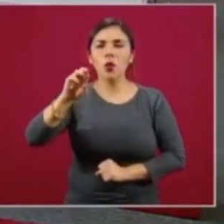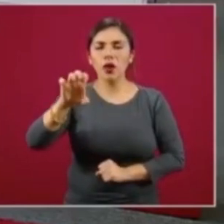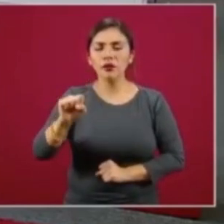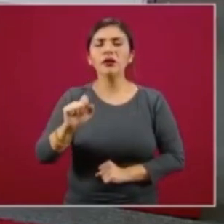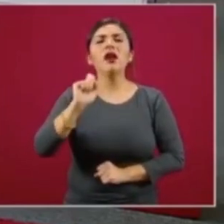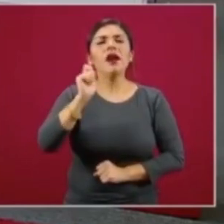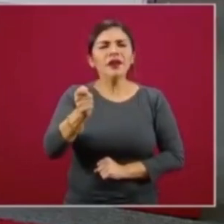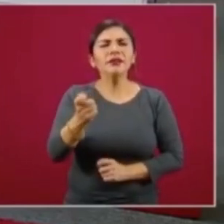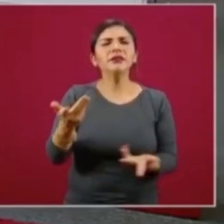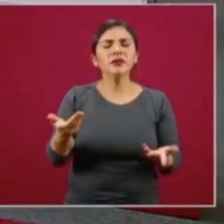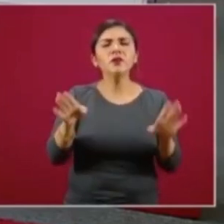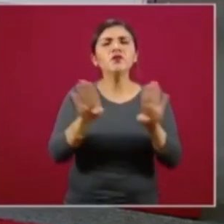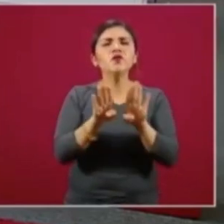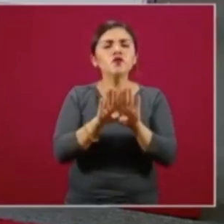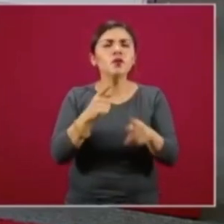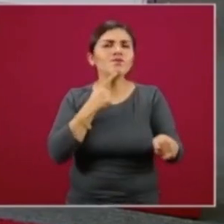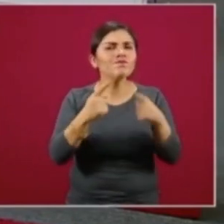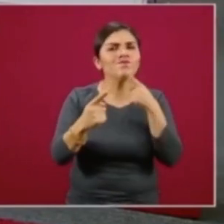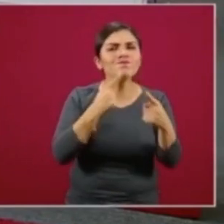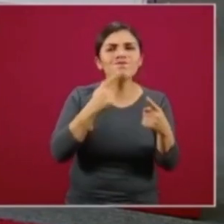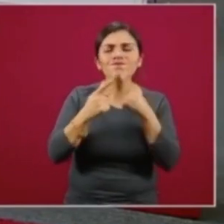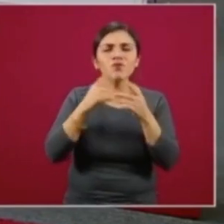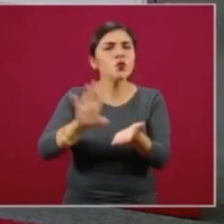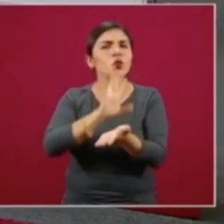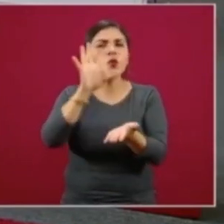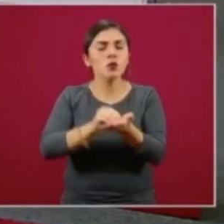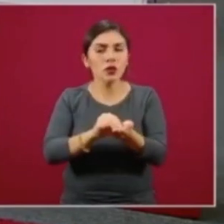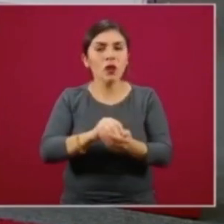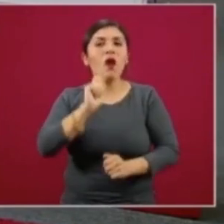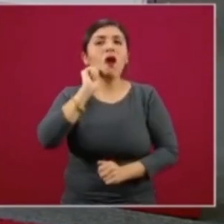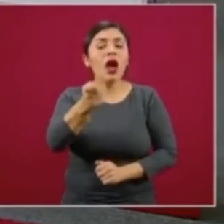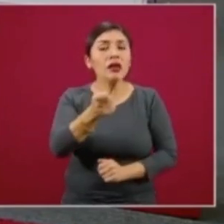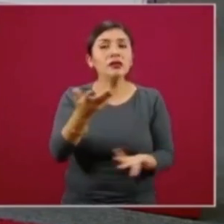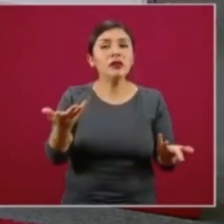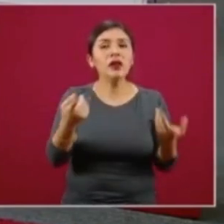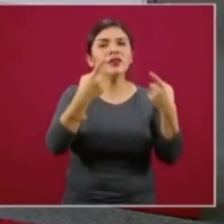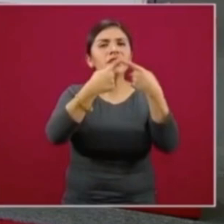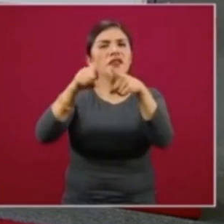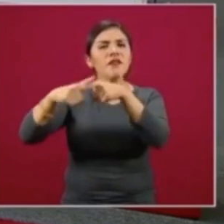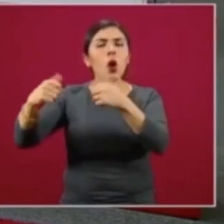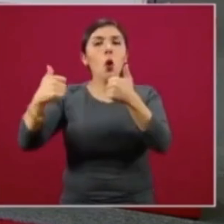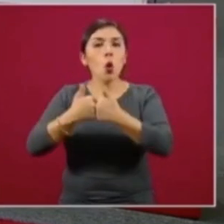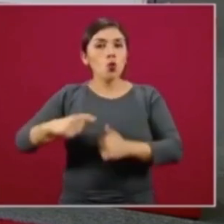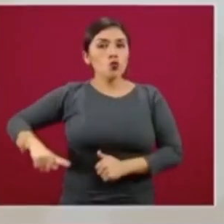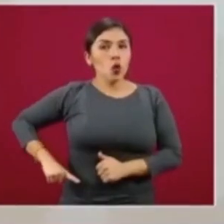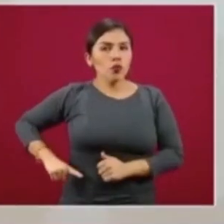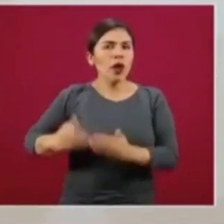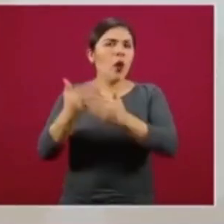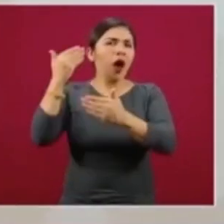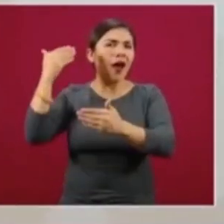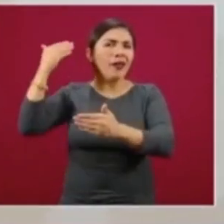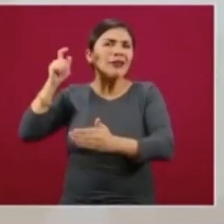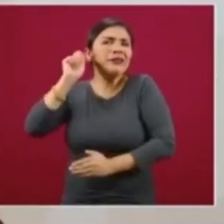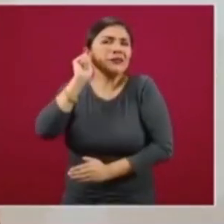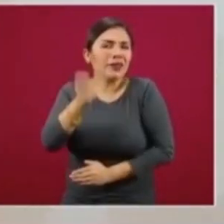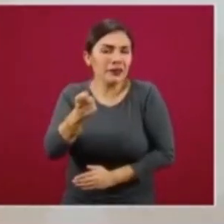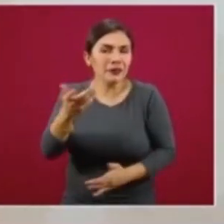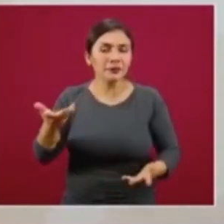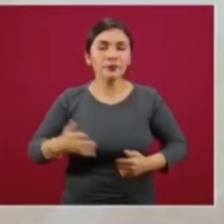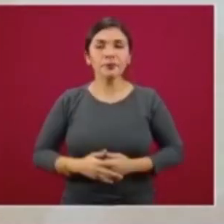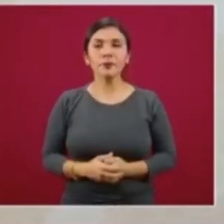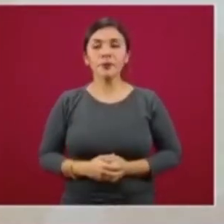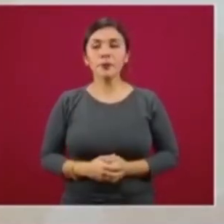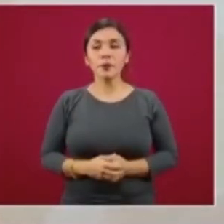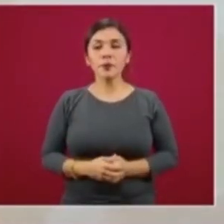Se platicaba de la estrategia general y cuáles son las diferencias con gobiernos anteriores. Decíamos